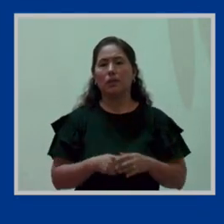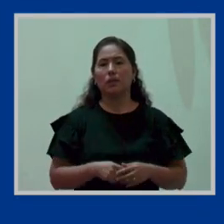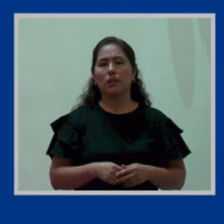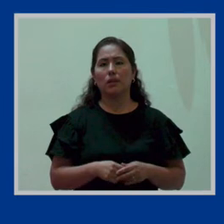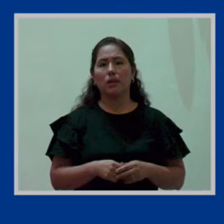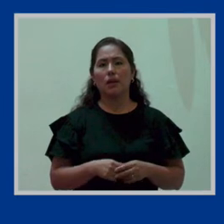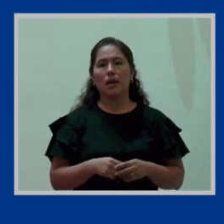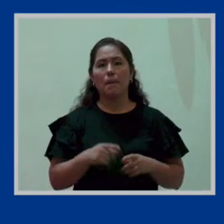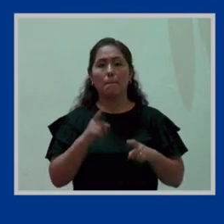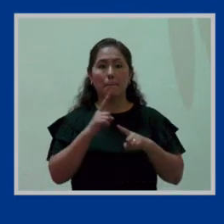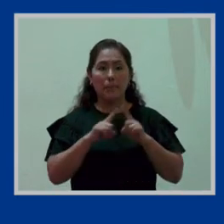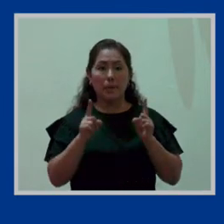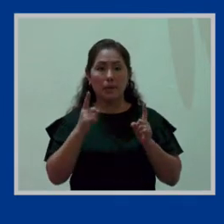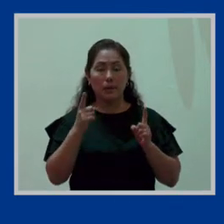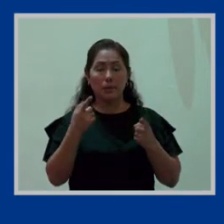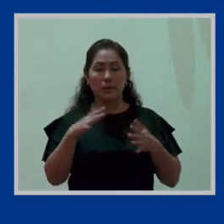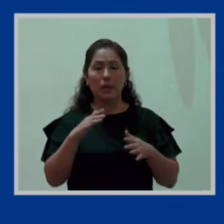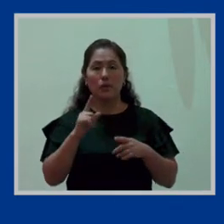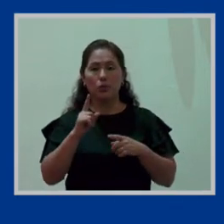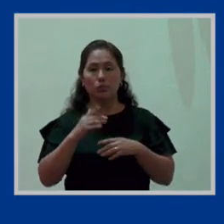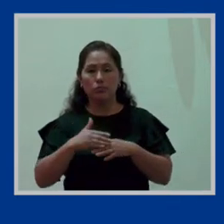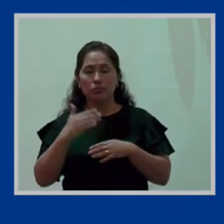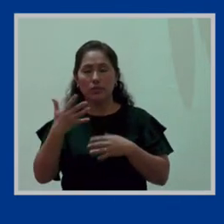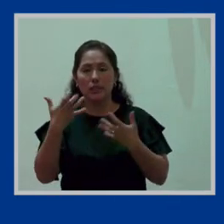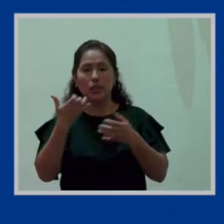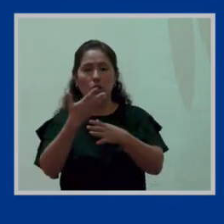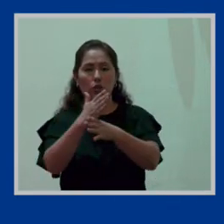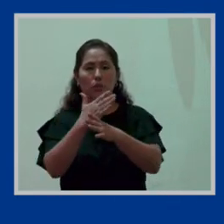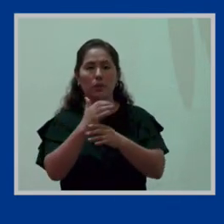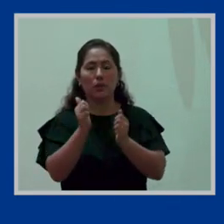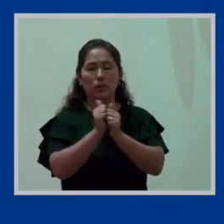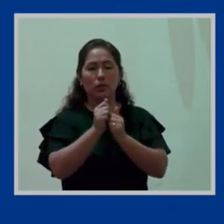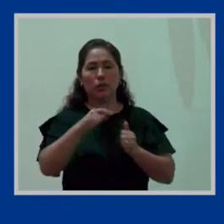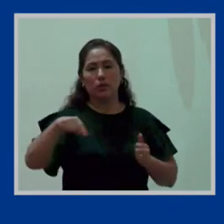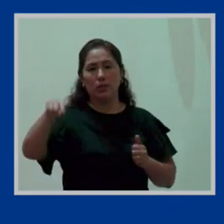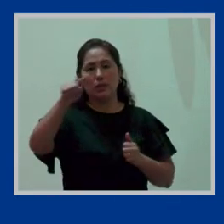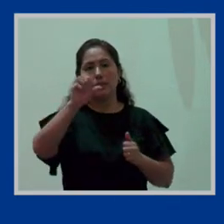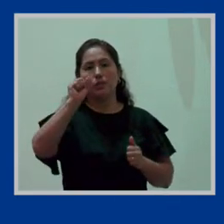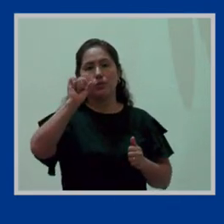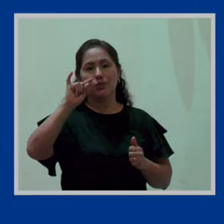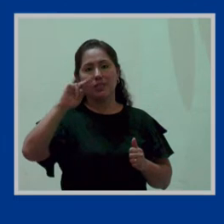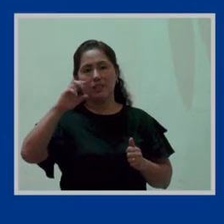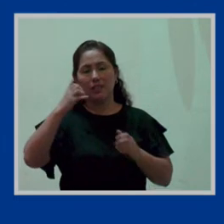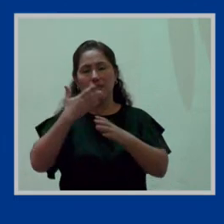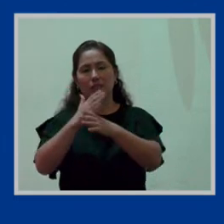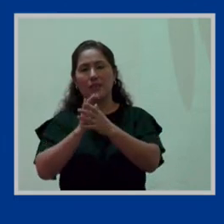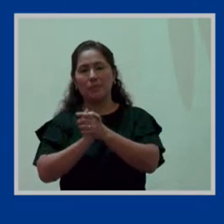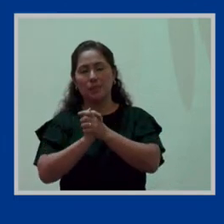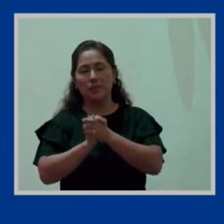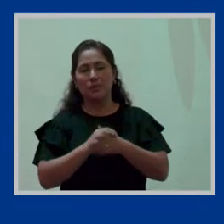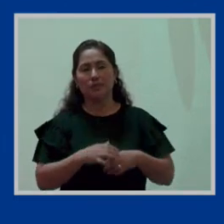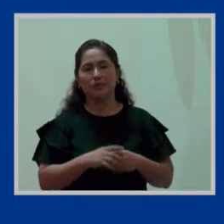vamos a dar un pasito más y acá sí quiero compartirlo con nuestros amigos de su nafil nos preguntamos